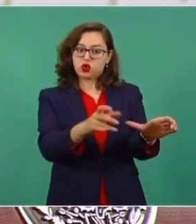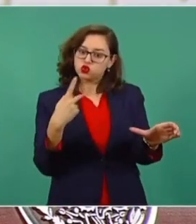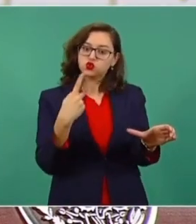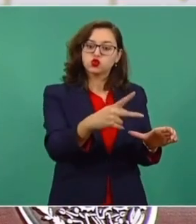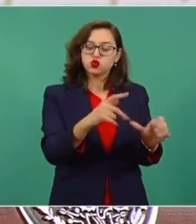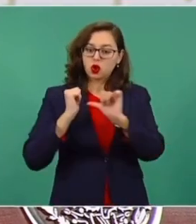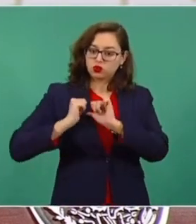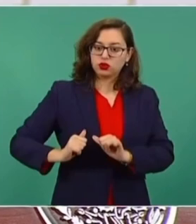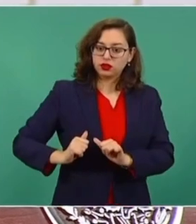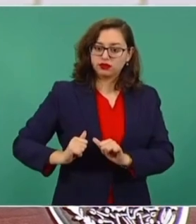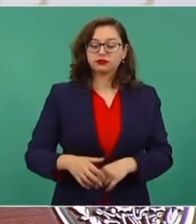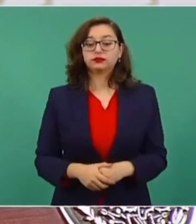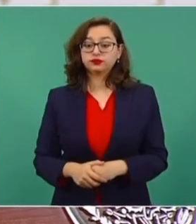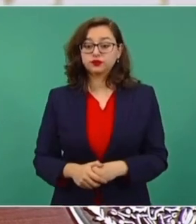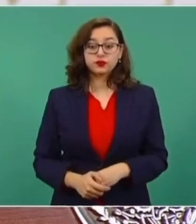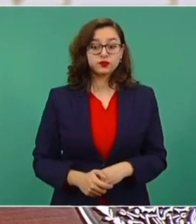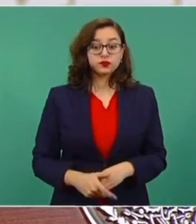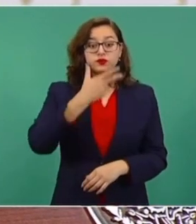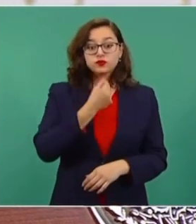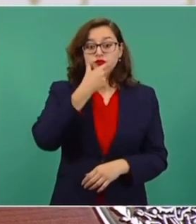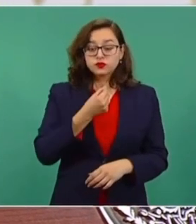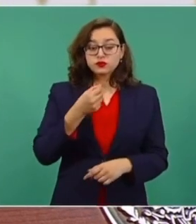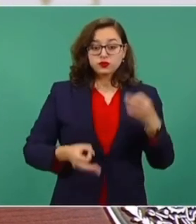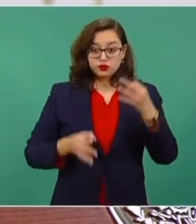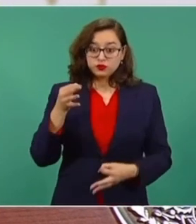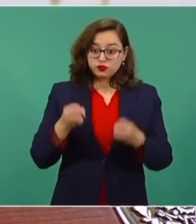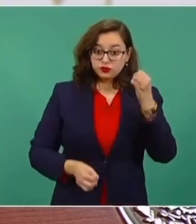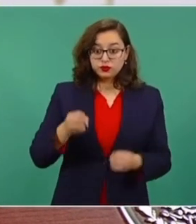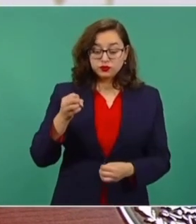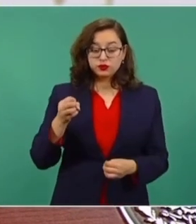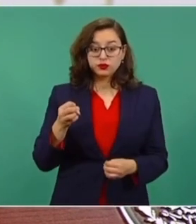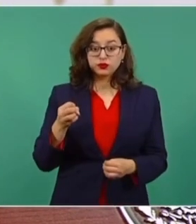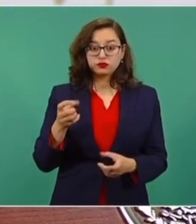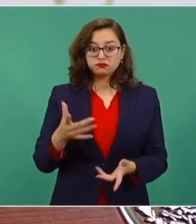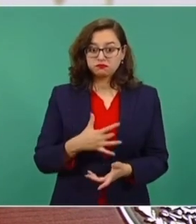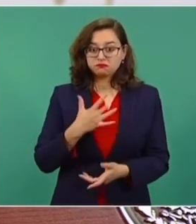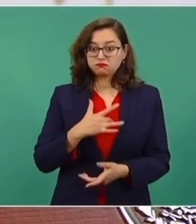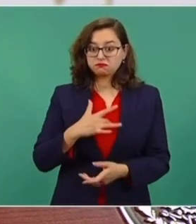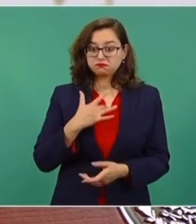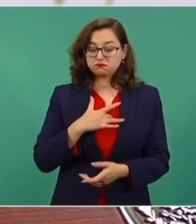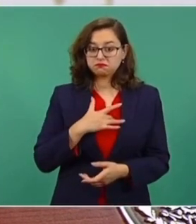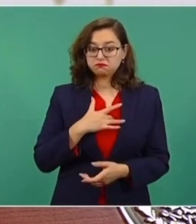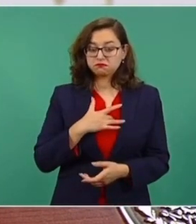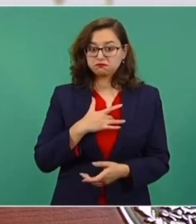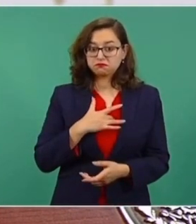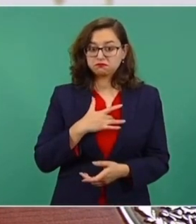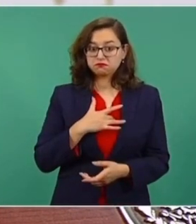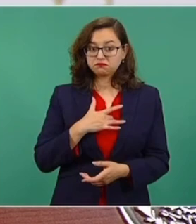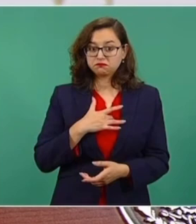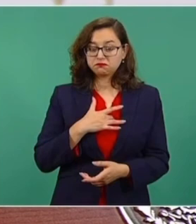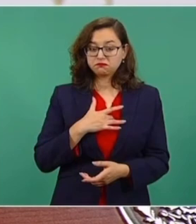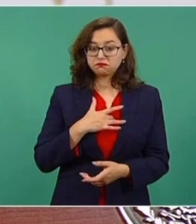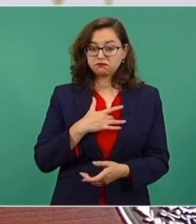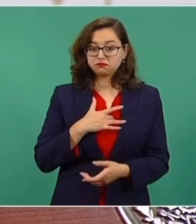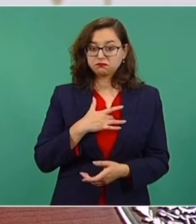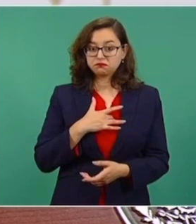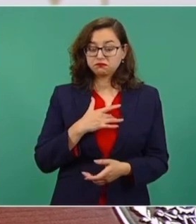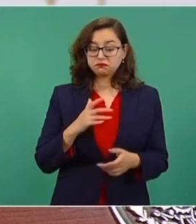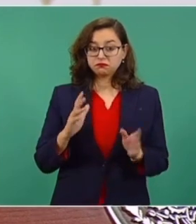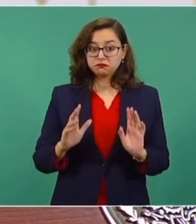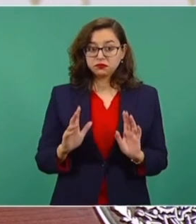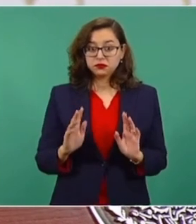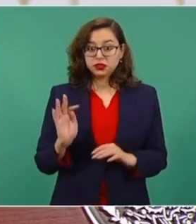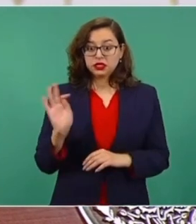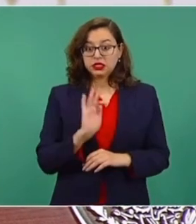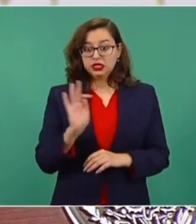recibió una orden